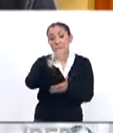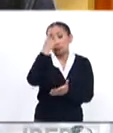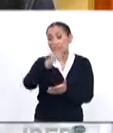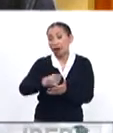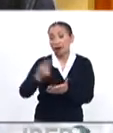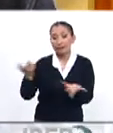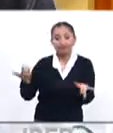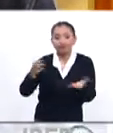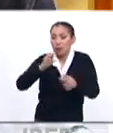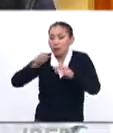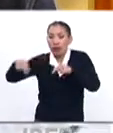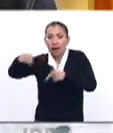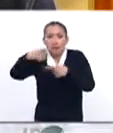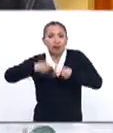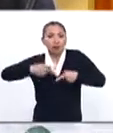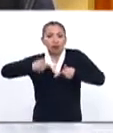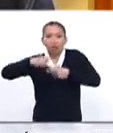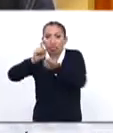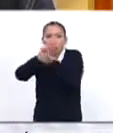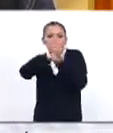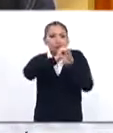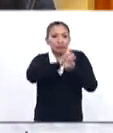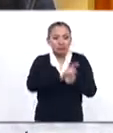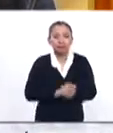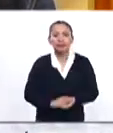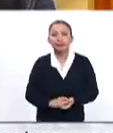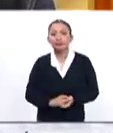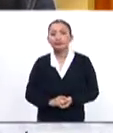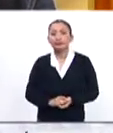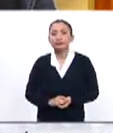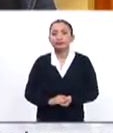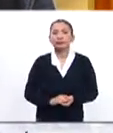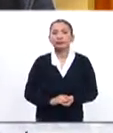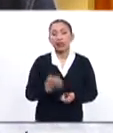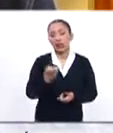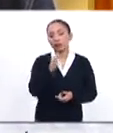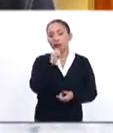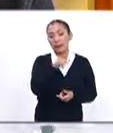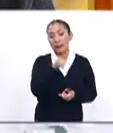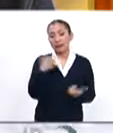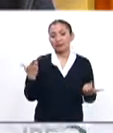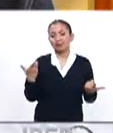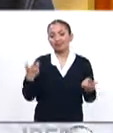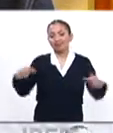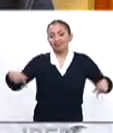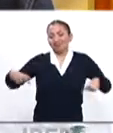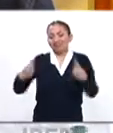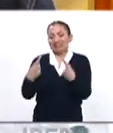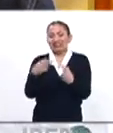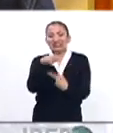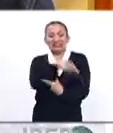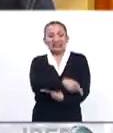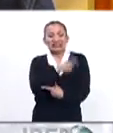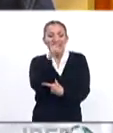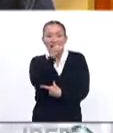requería para comunicarte con los demás y eso también es un choque porque el